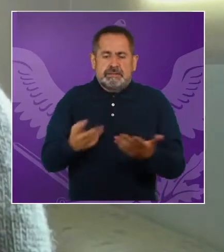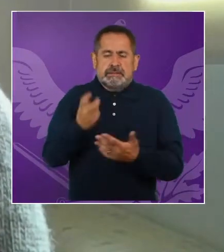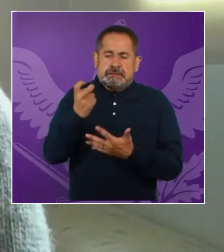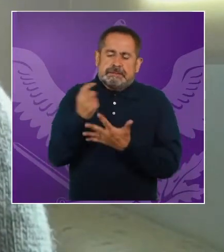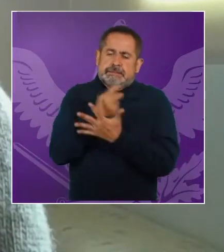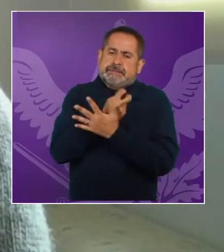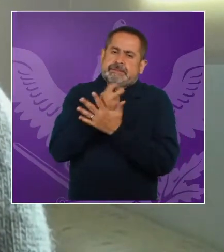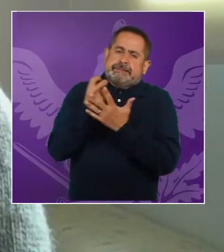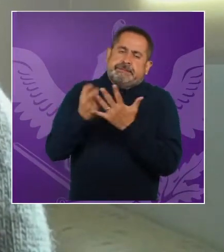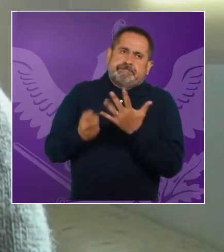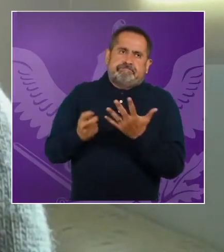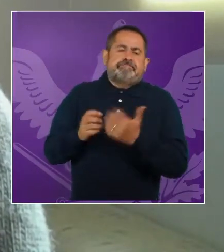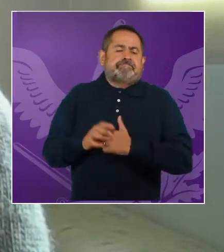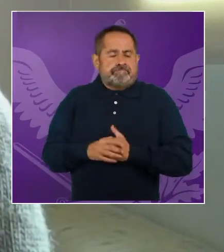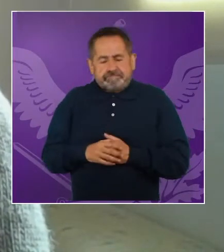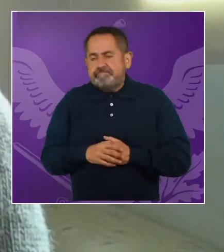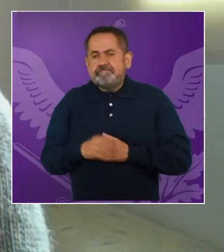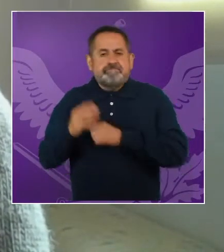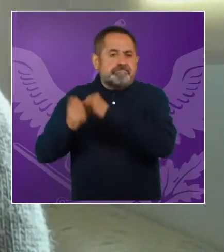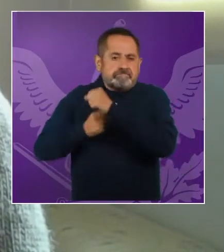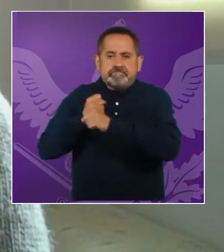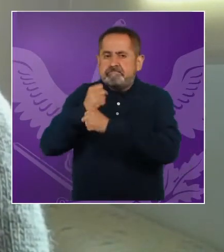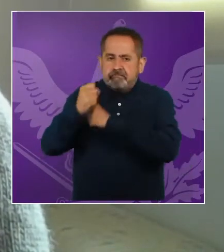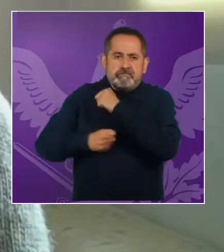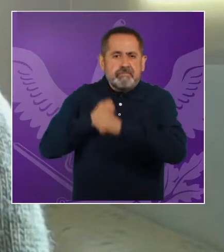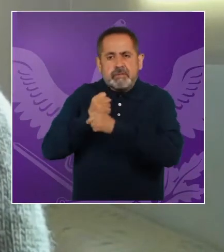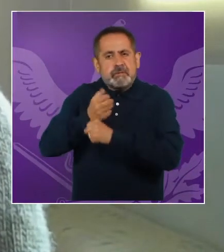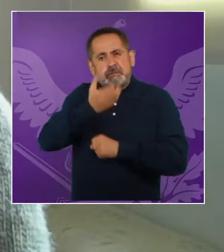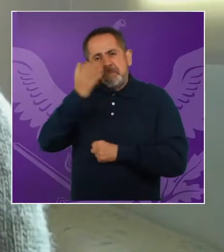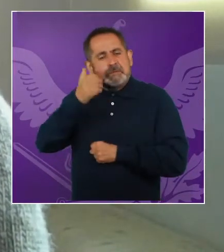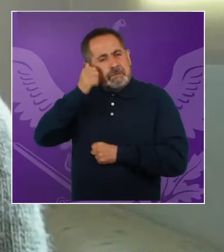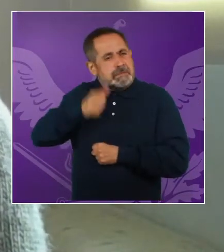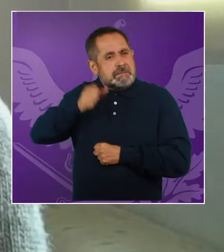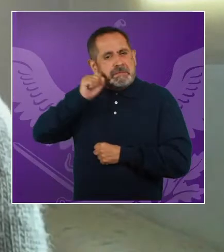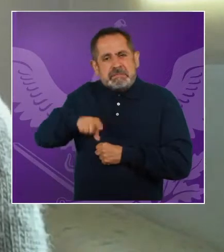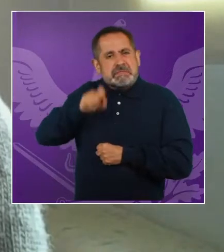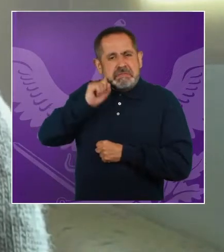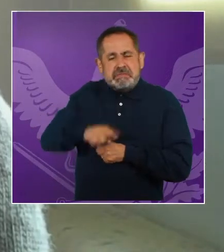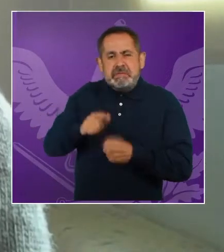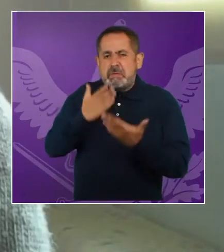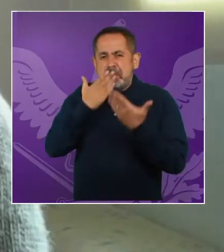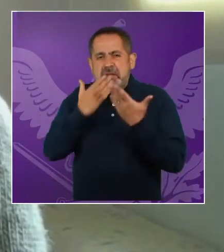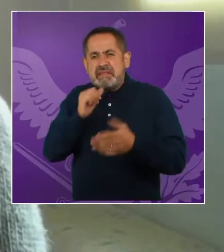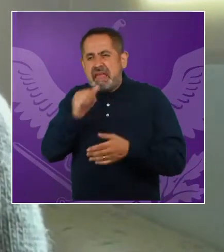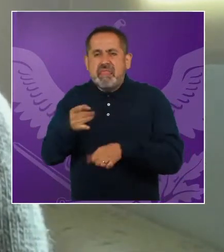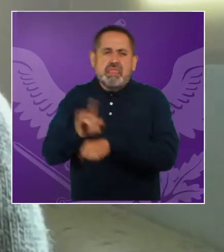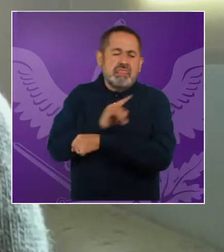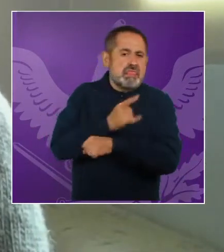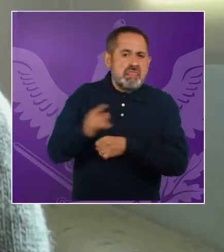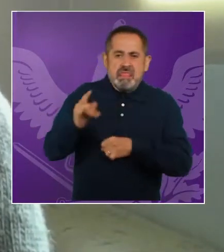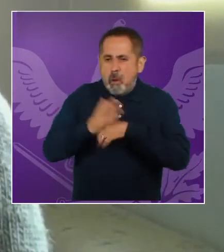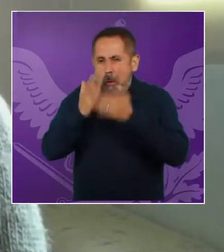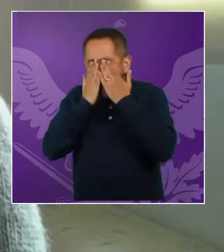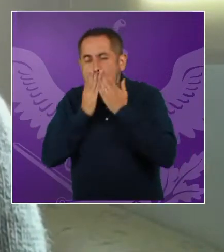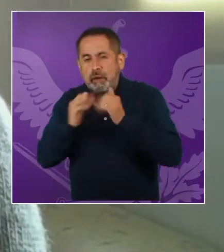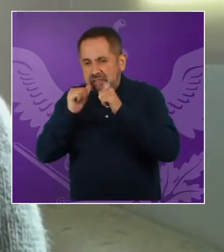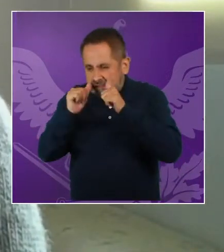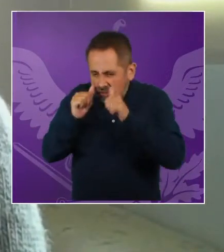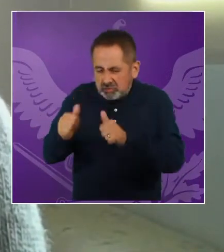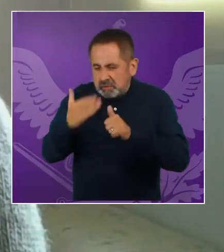seguridad social refuerzan todo esto, ¿no? De que se mantenga durante tanto tiempo esas condiciones de